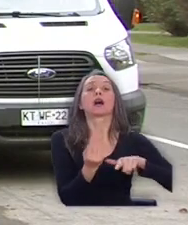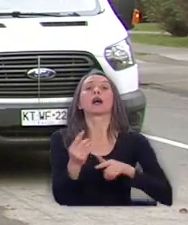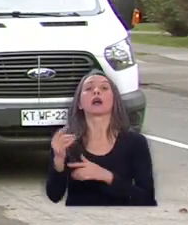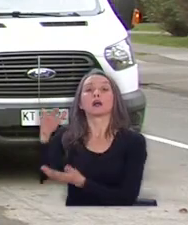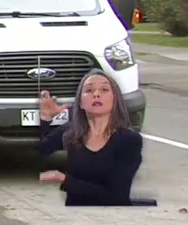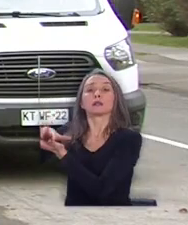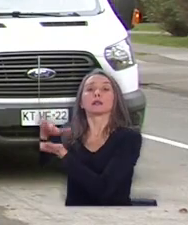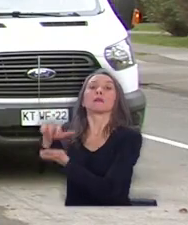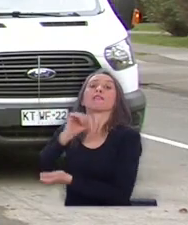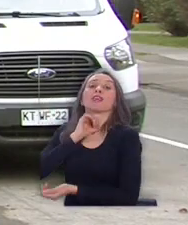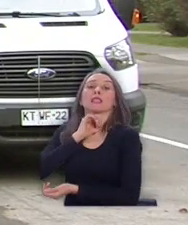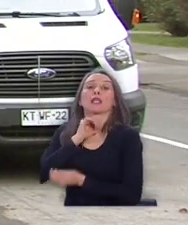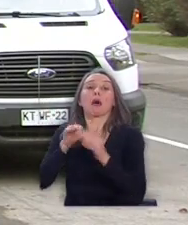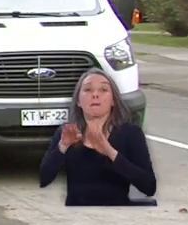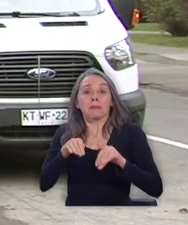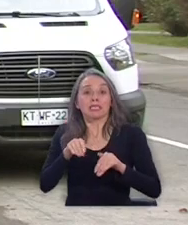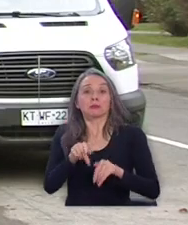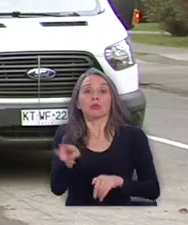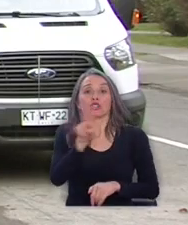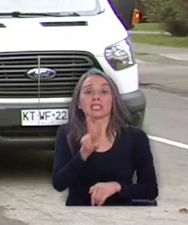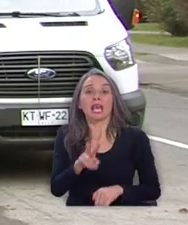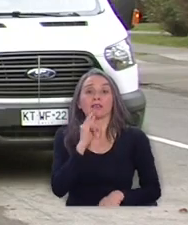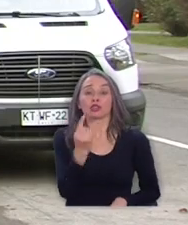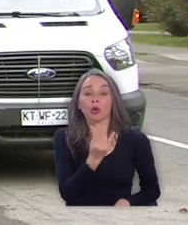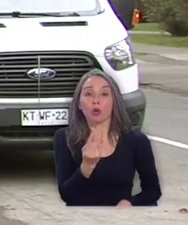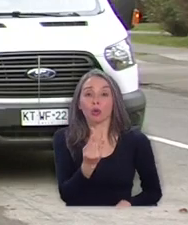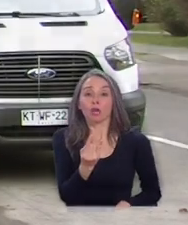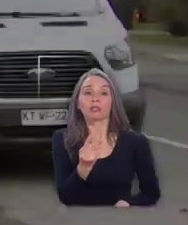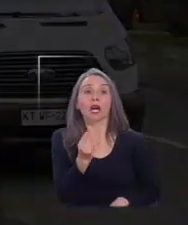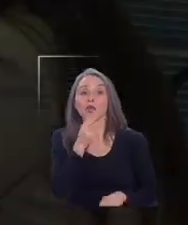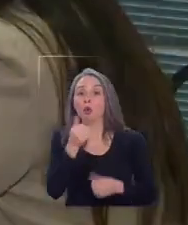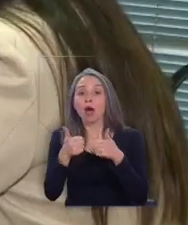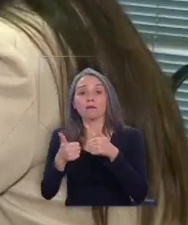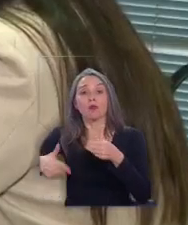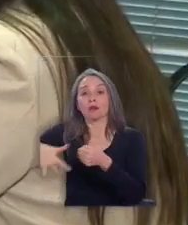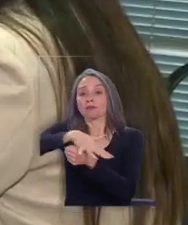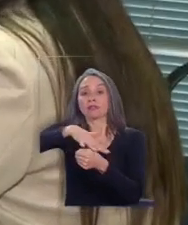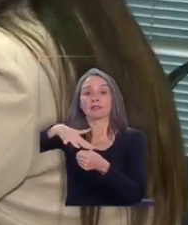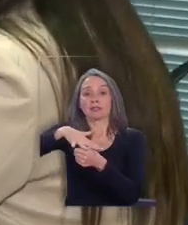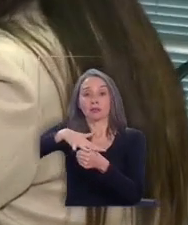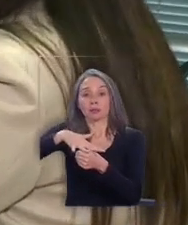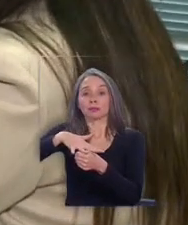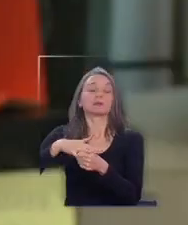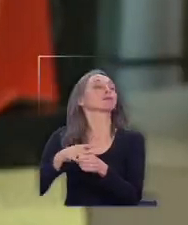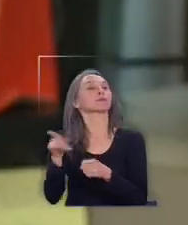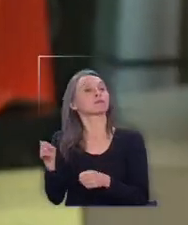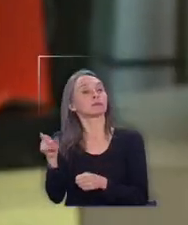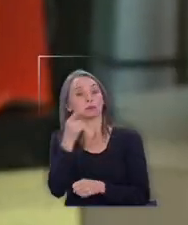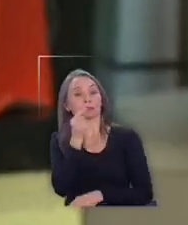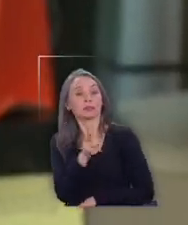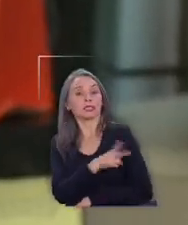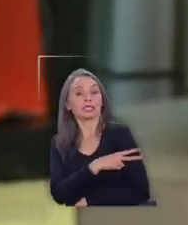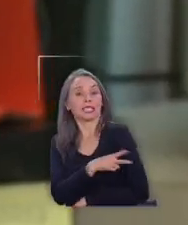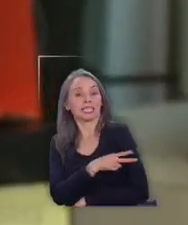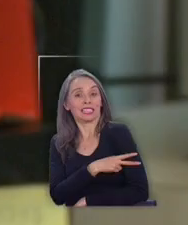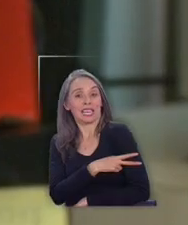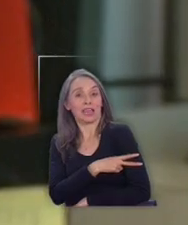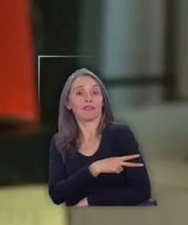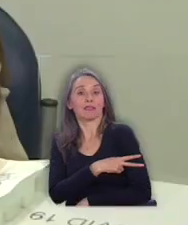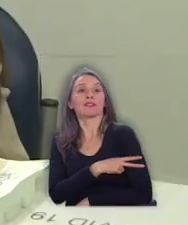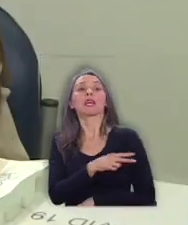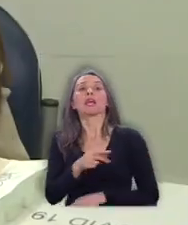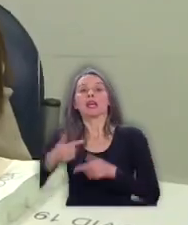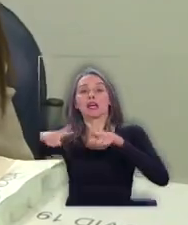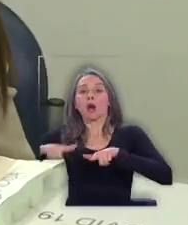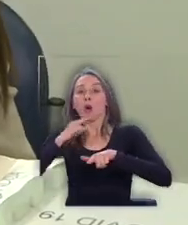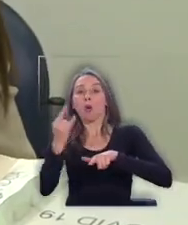ventilación mecánica en los mismos servicios de urgencia donde no se dan las condiciones óptimas. Leonardo Ristori, jefe de urgencias de la clínica